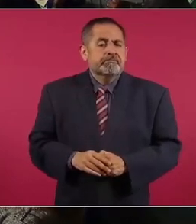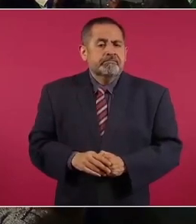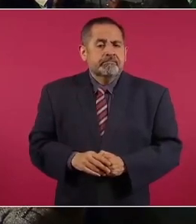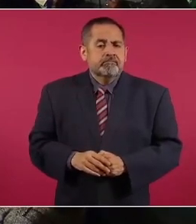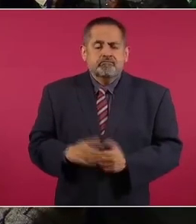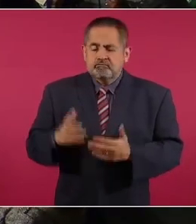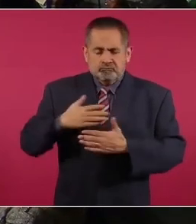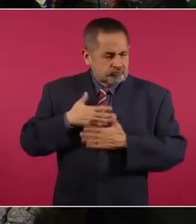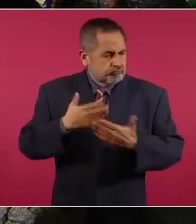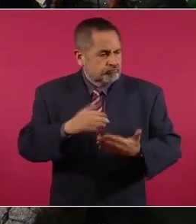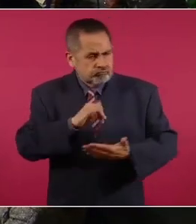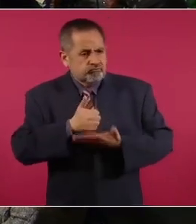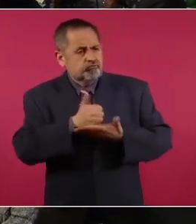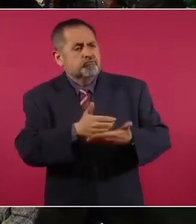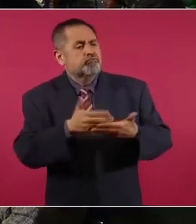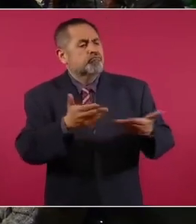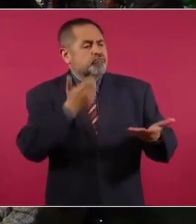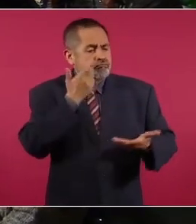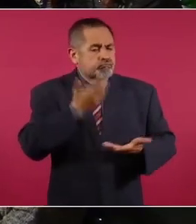dispuestos a ayudar.